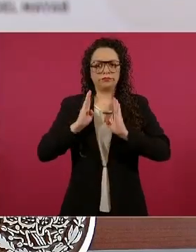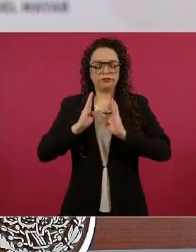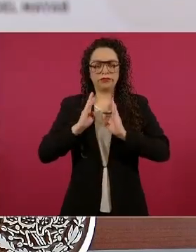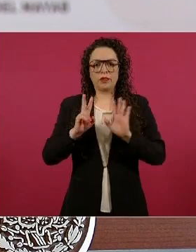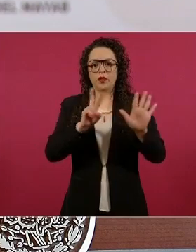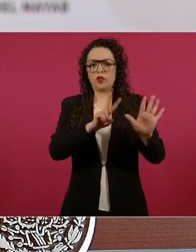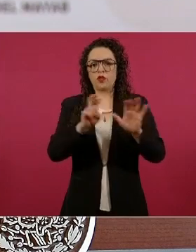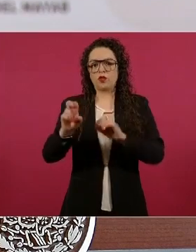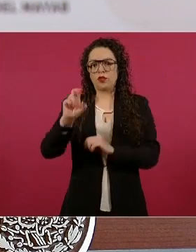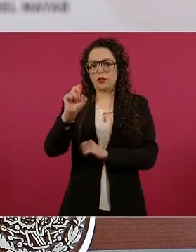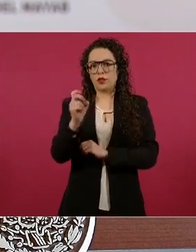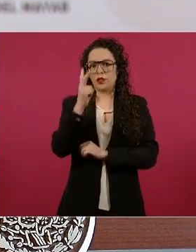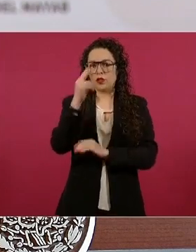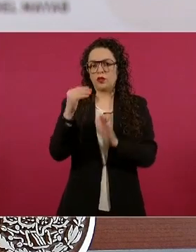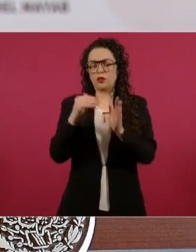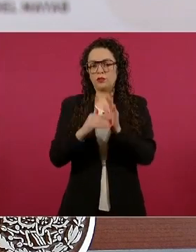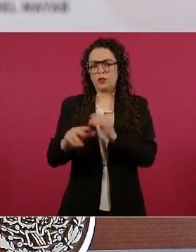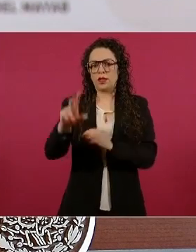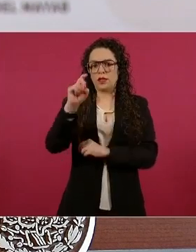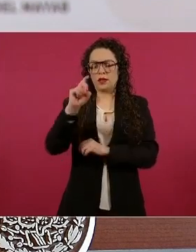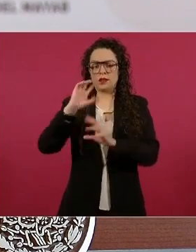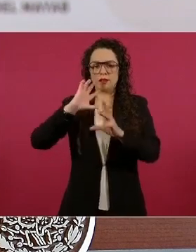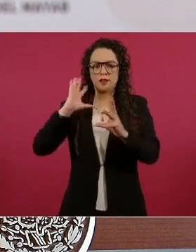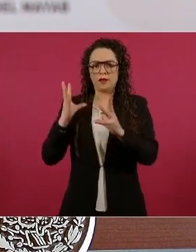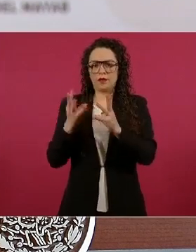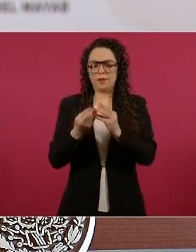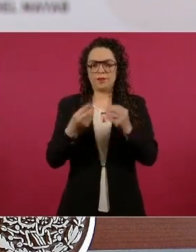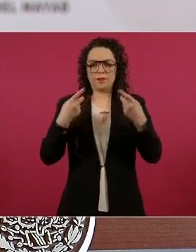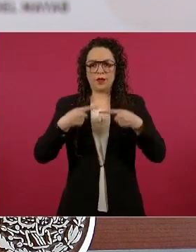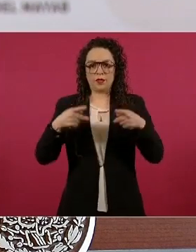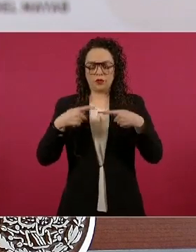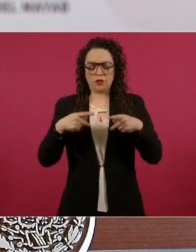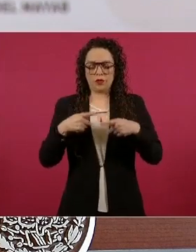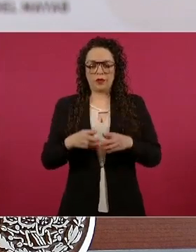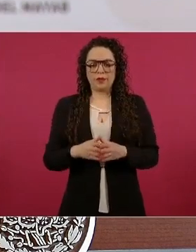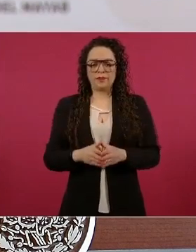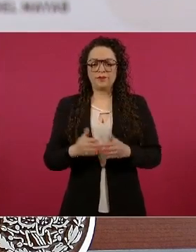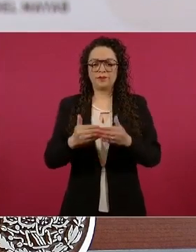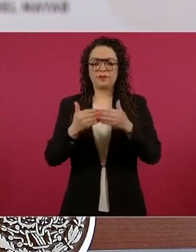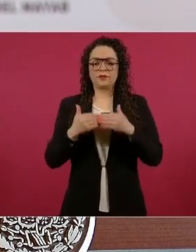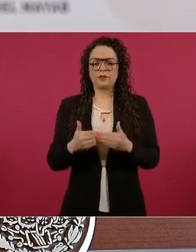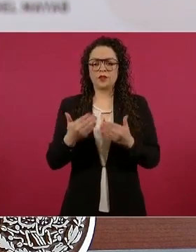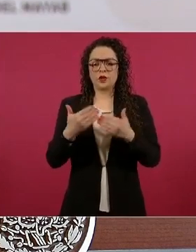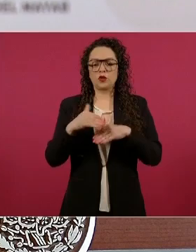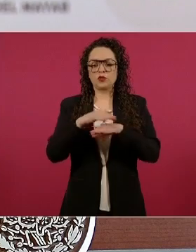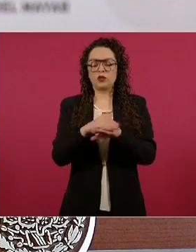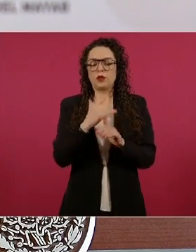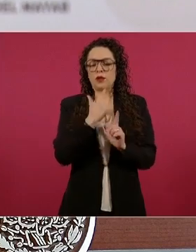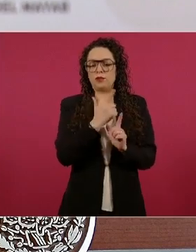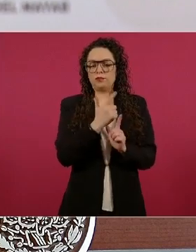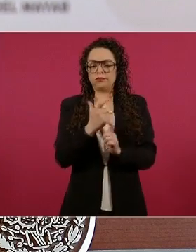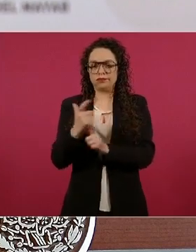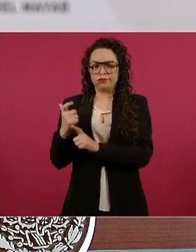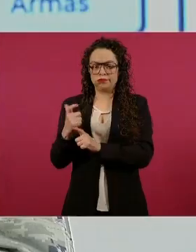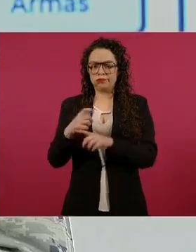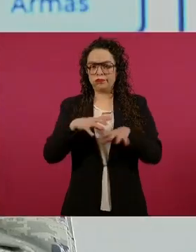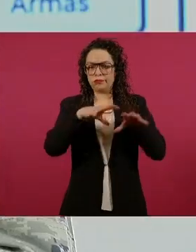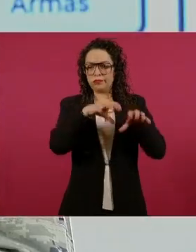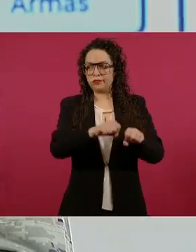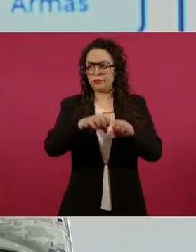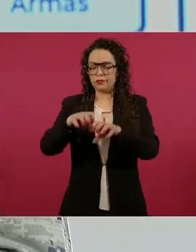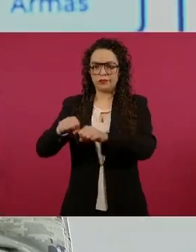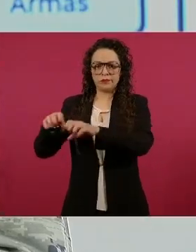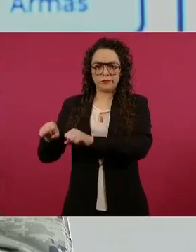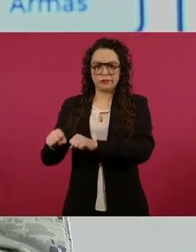total de 232 mil 30 elementos. En el asociamiento de armas de fuego en el periodo se han asegurado un total de